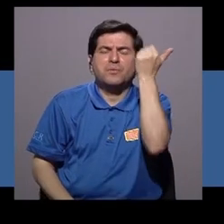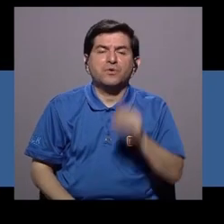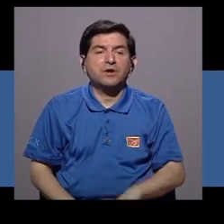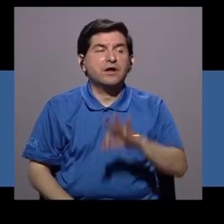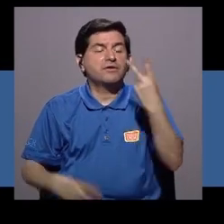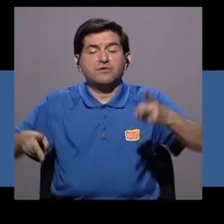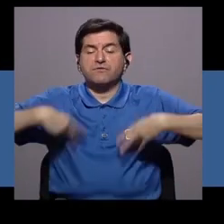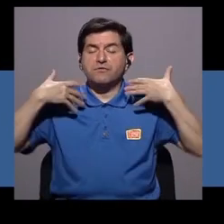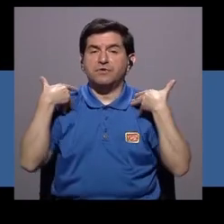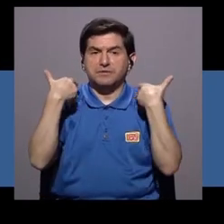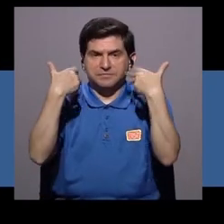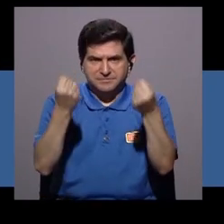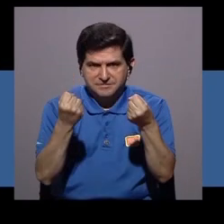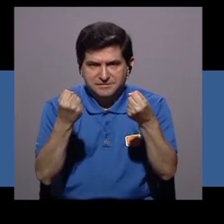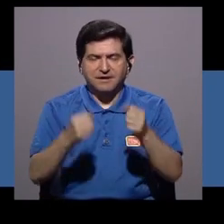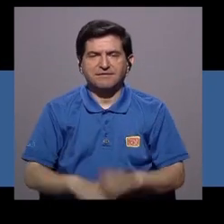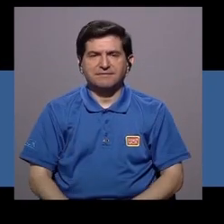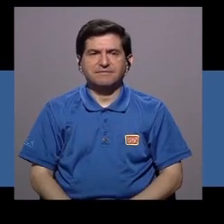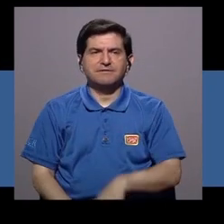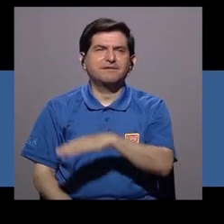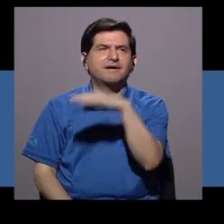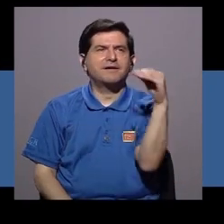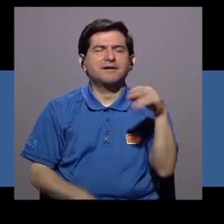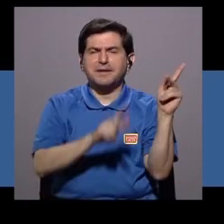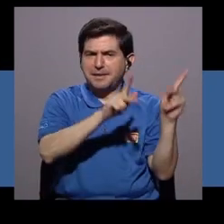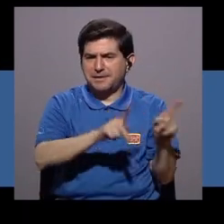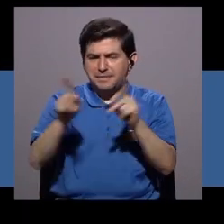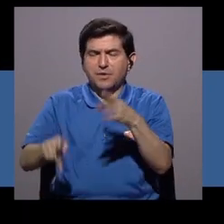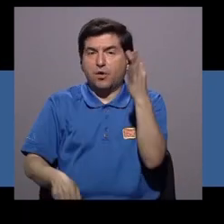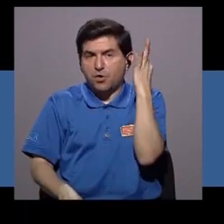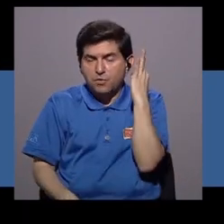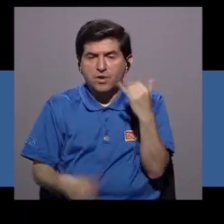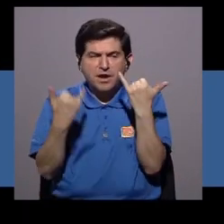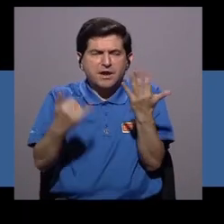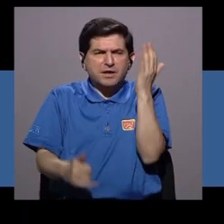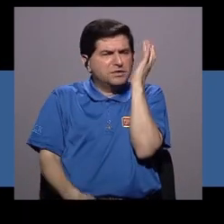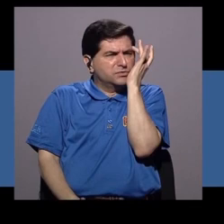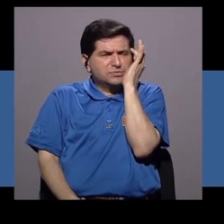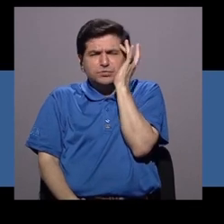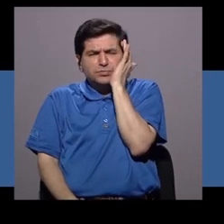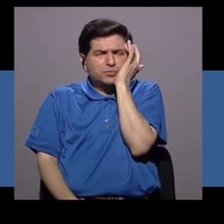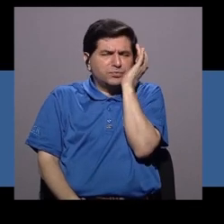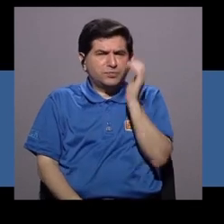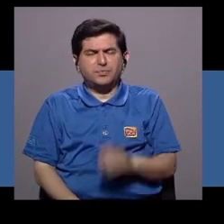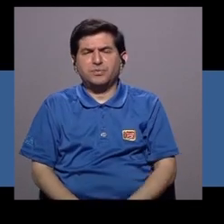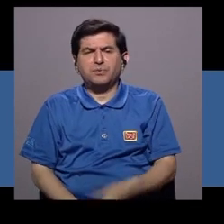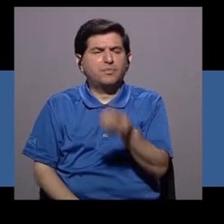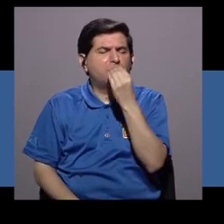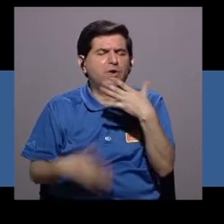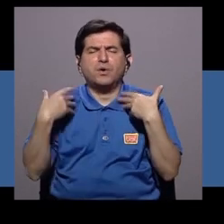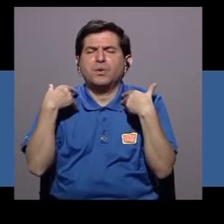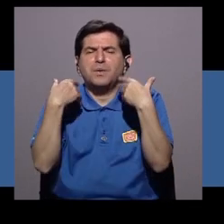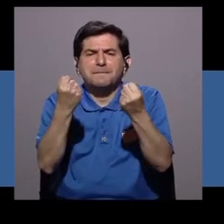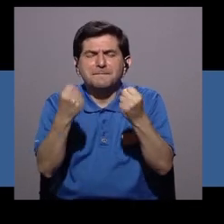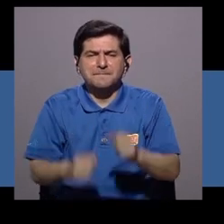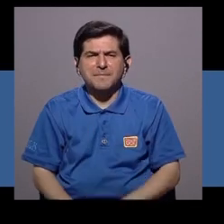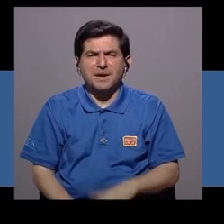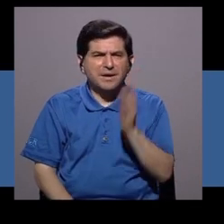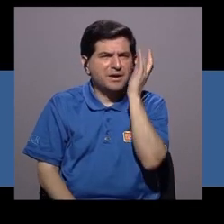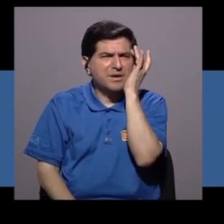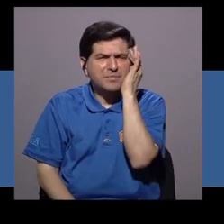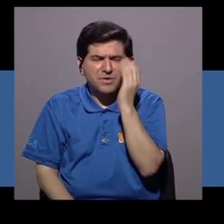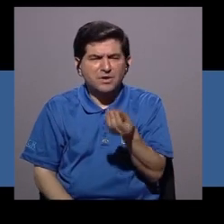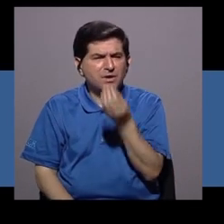Bueno, los estilos de vida saludables, y las personas y las mujeres que se están preocupando mucho por comer sano,